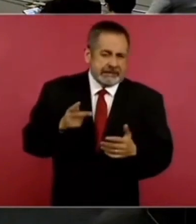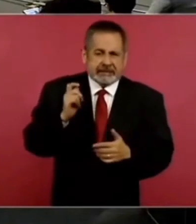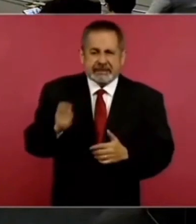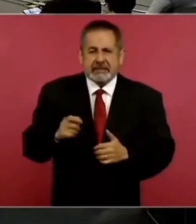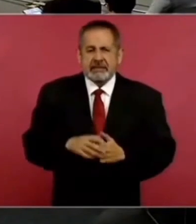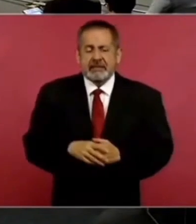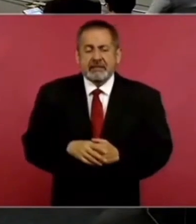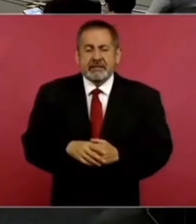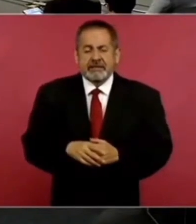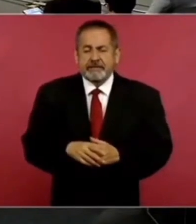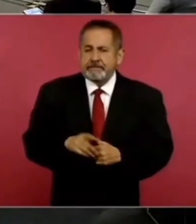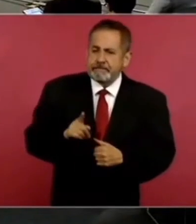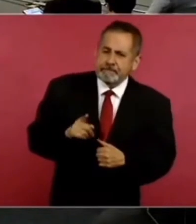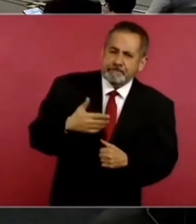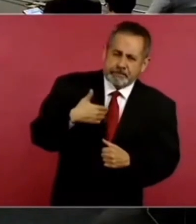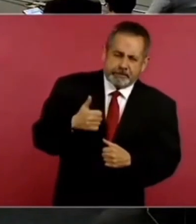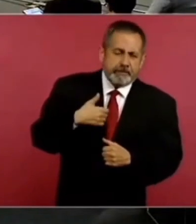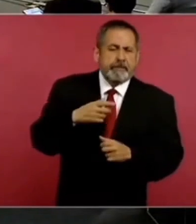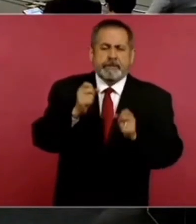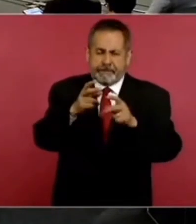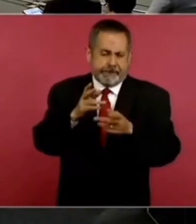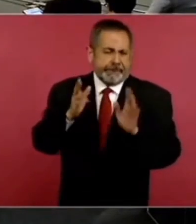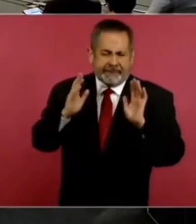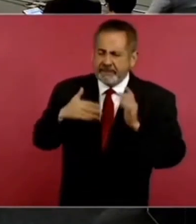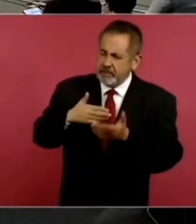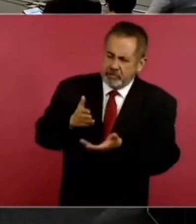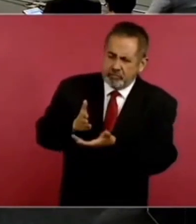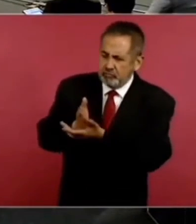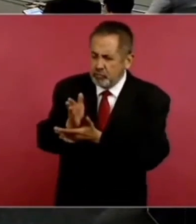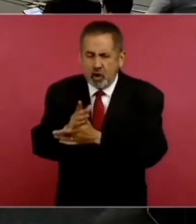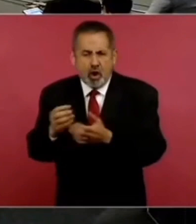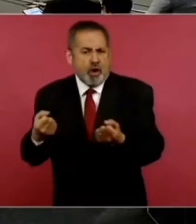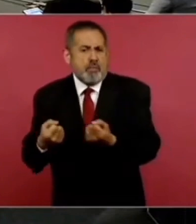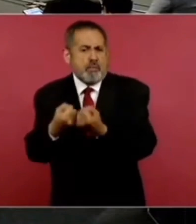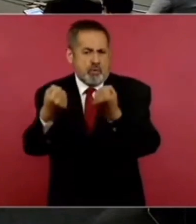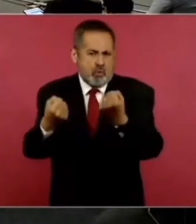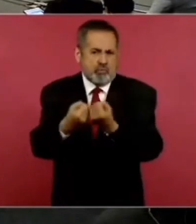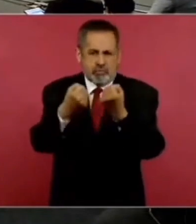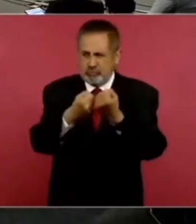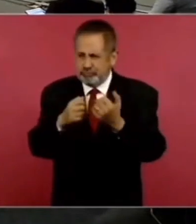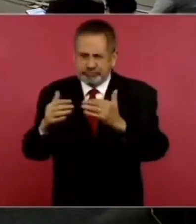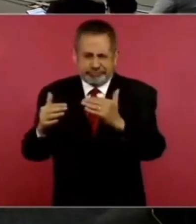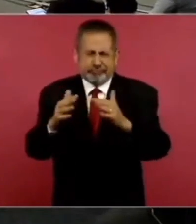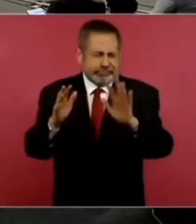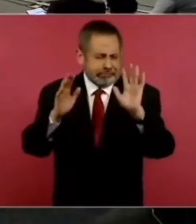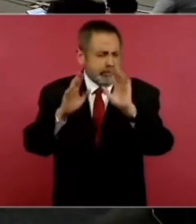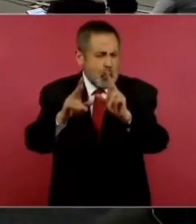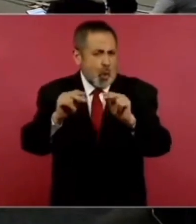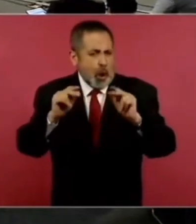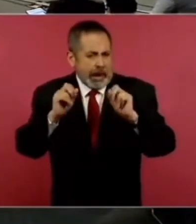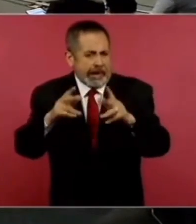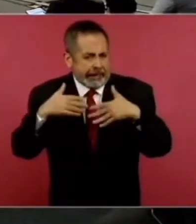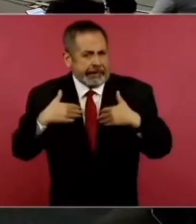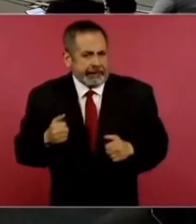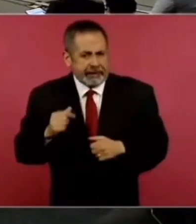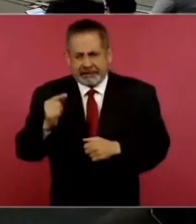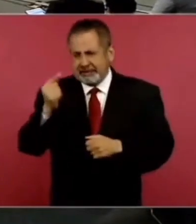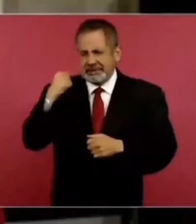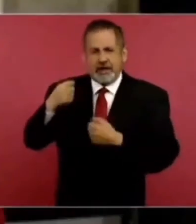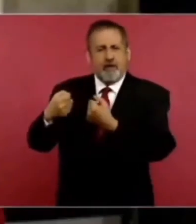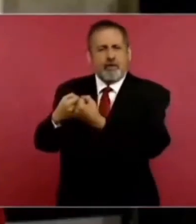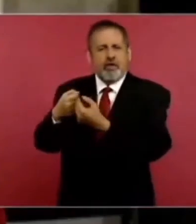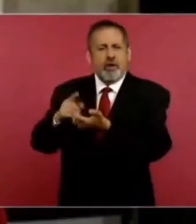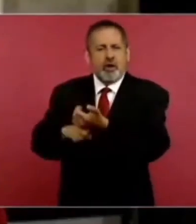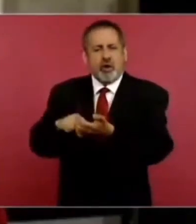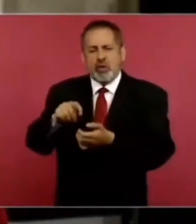que uno entiende que no intervengan durante una confrontación. La que hubo en la Jerío, en frontera